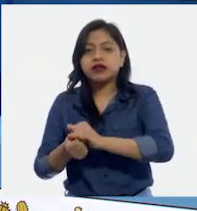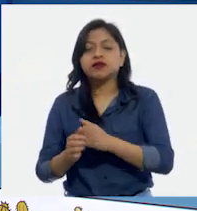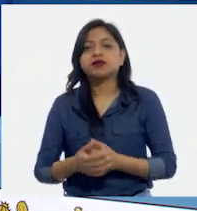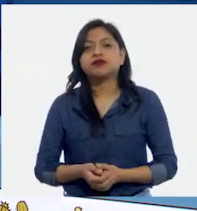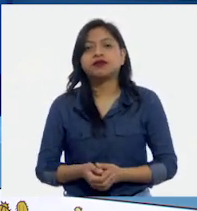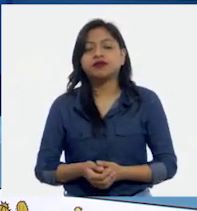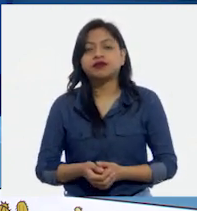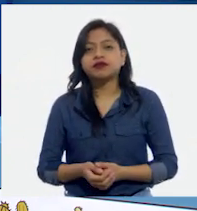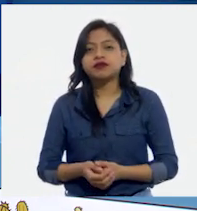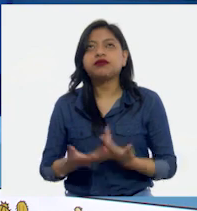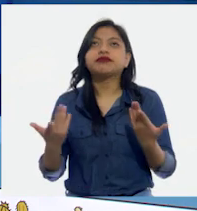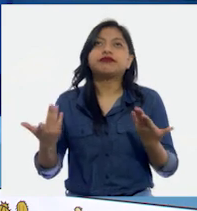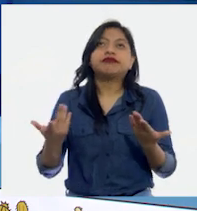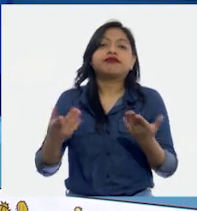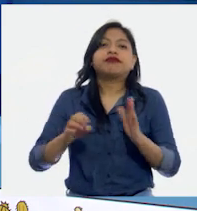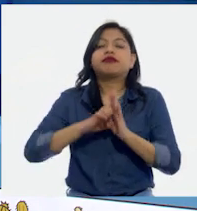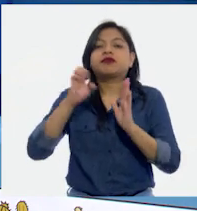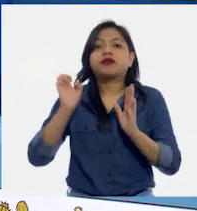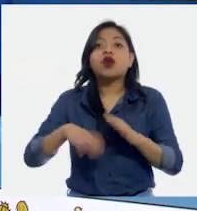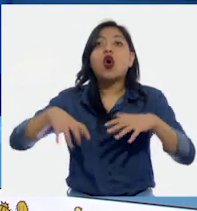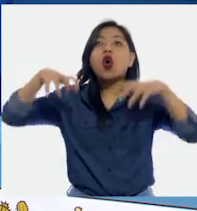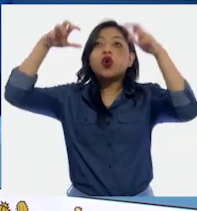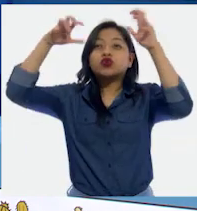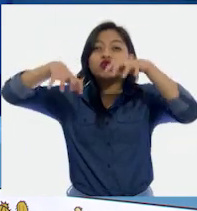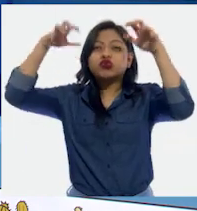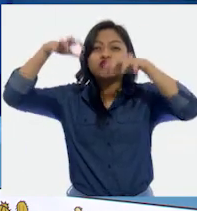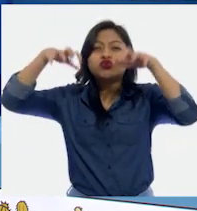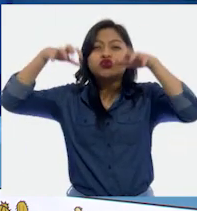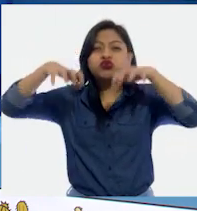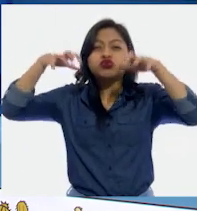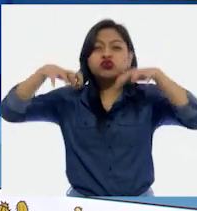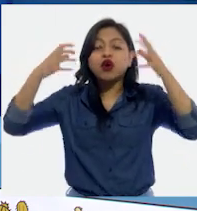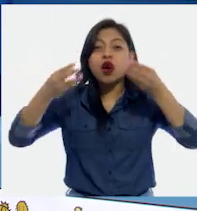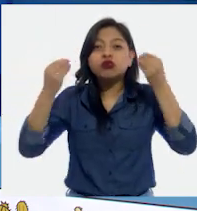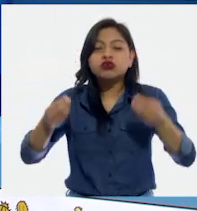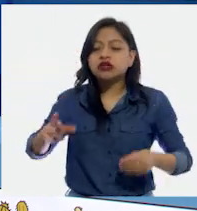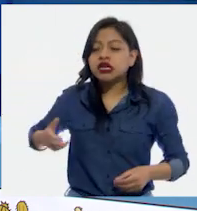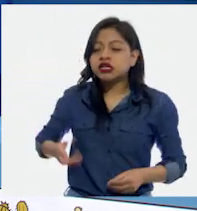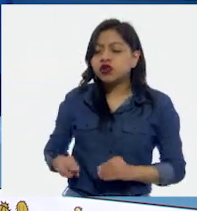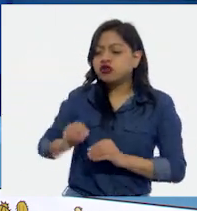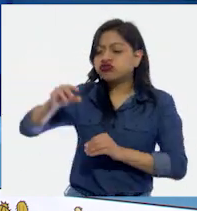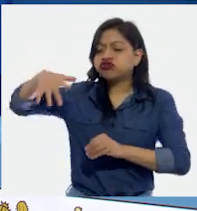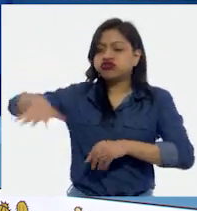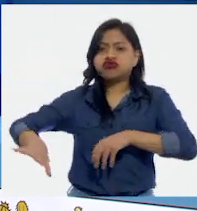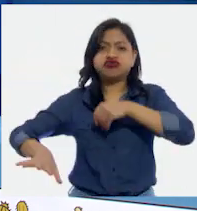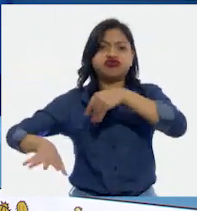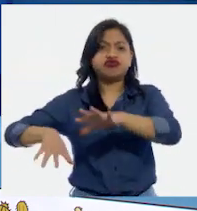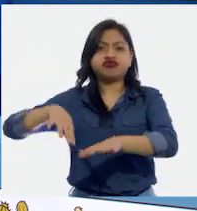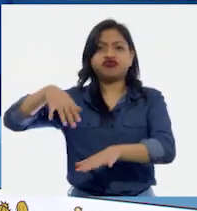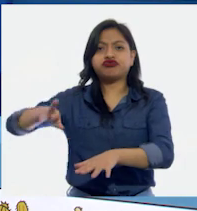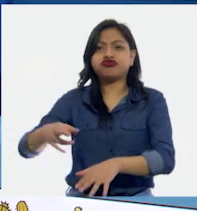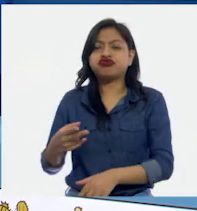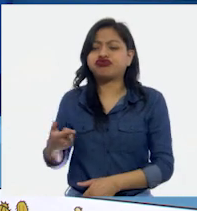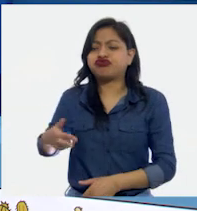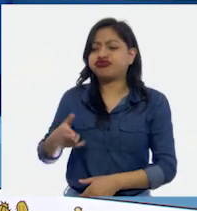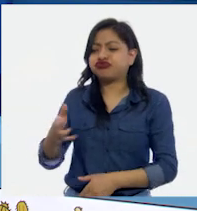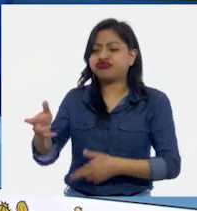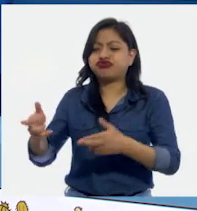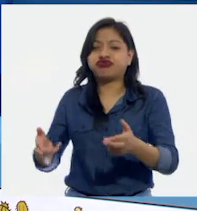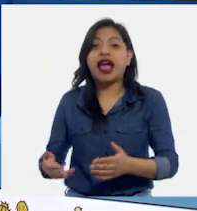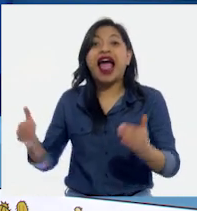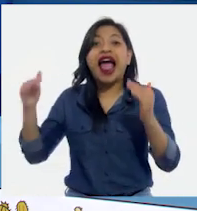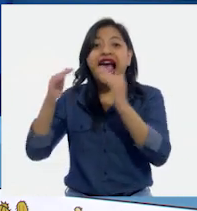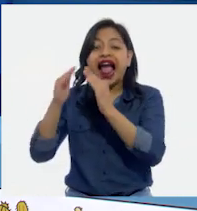naturales. Por ejemplo, cuando llueve demasiado, algunos ríos se desbordan y esto puede ser negativo porque destruyen